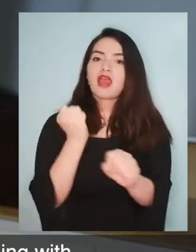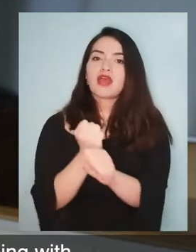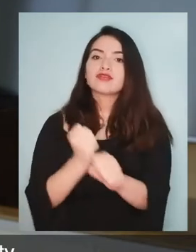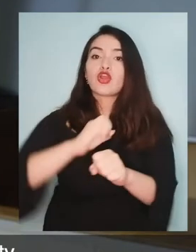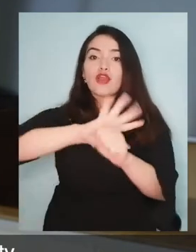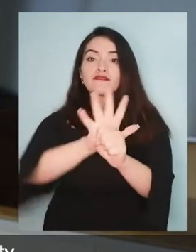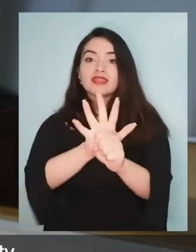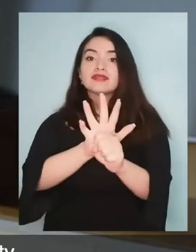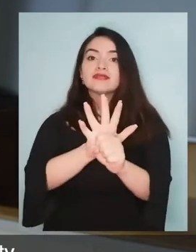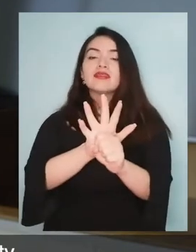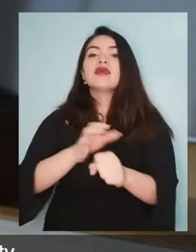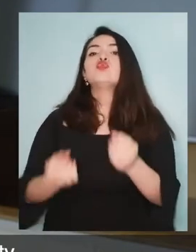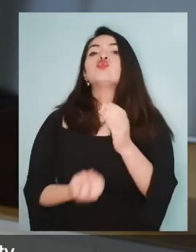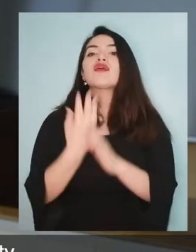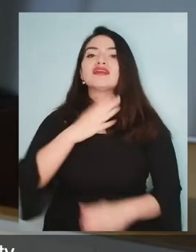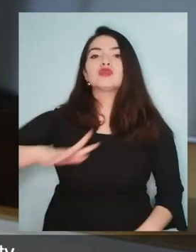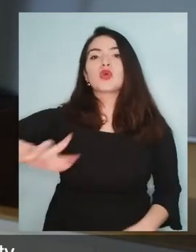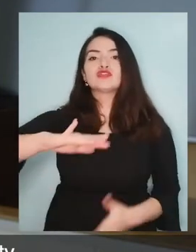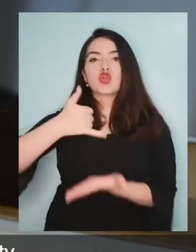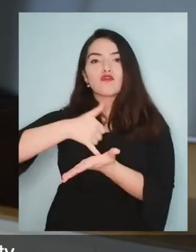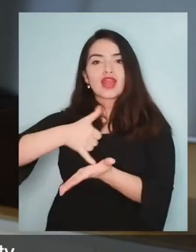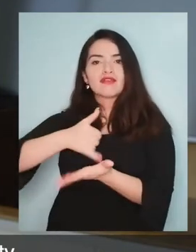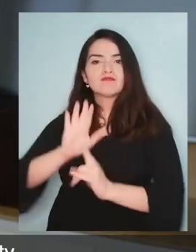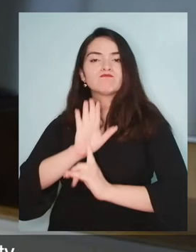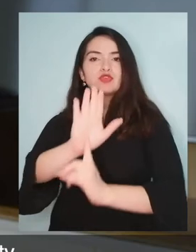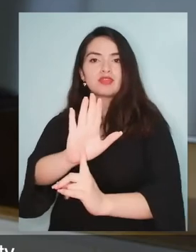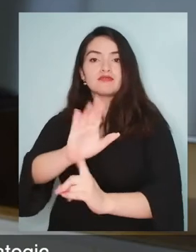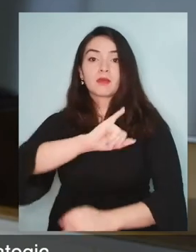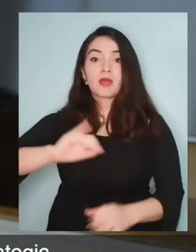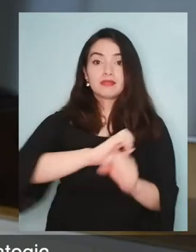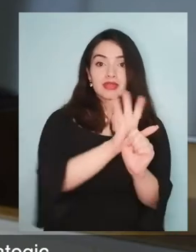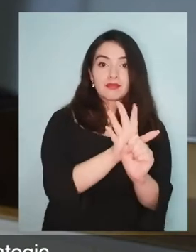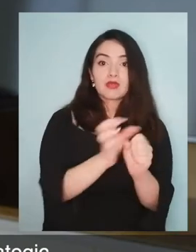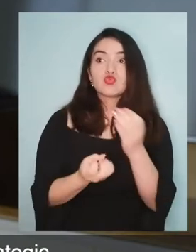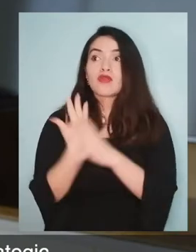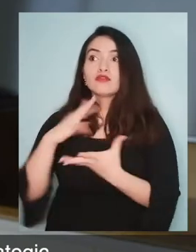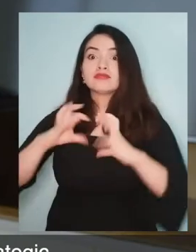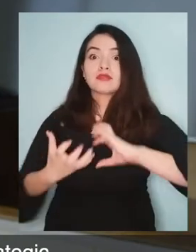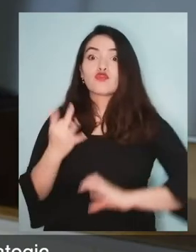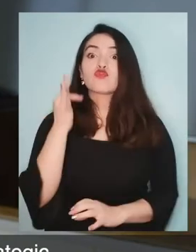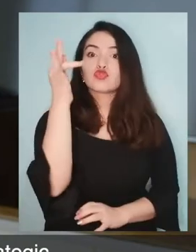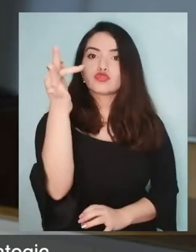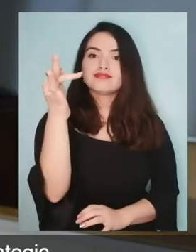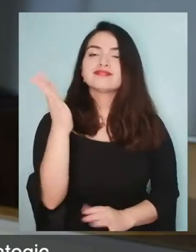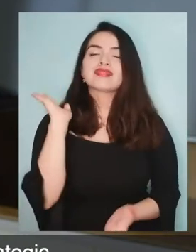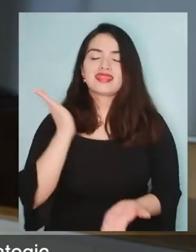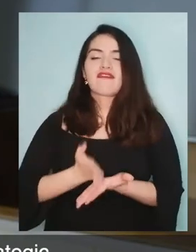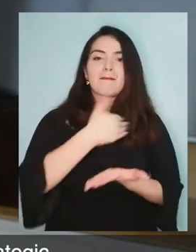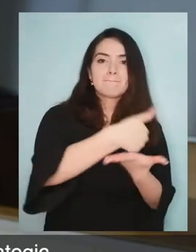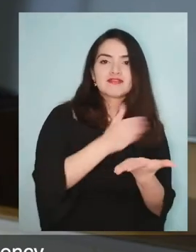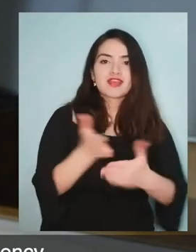venido haciendo con la Sacroid COVID-19 y mantener visibles las nuevas situaciones de vulnerabilidad. Tras la pandemia y ante eventuales nuevas crisis